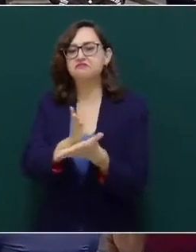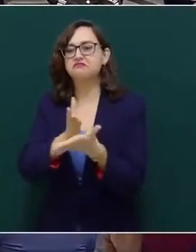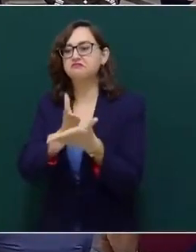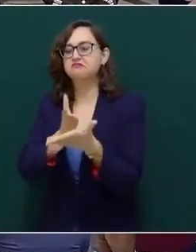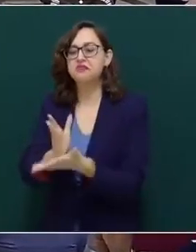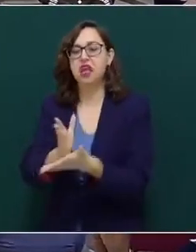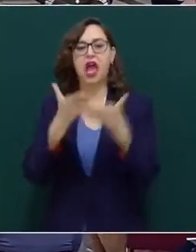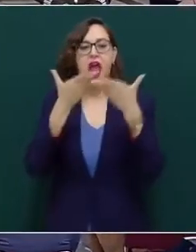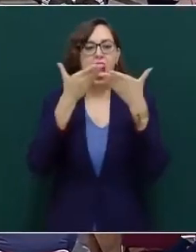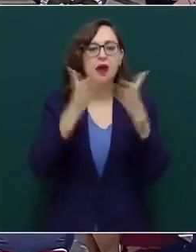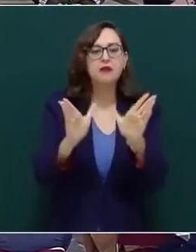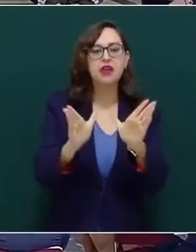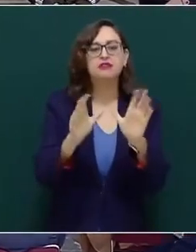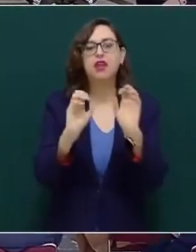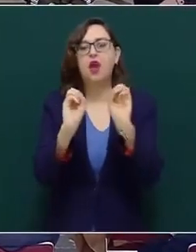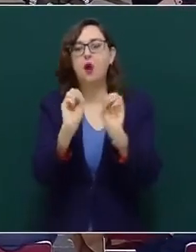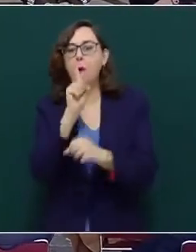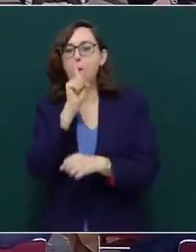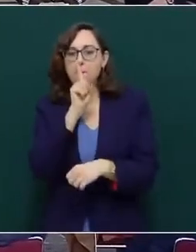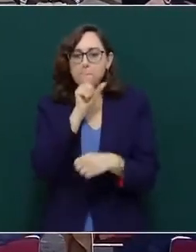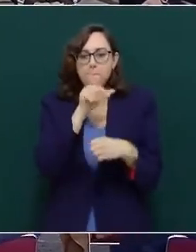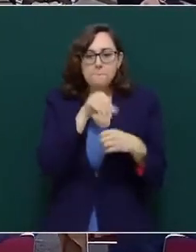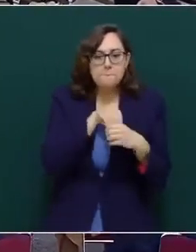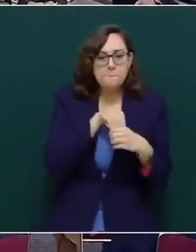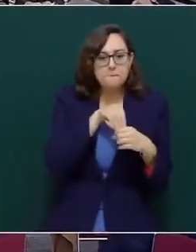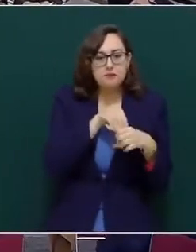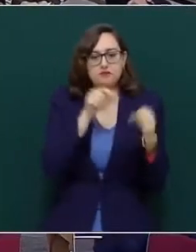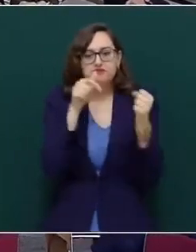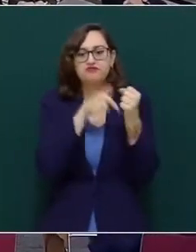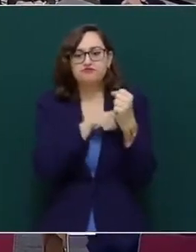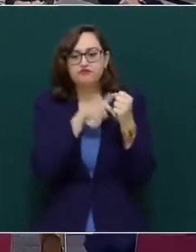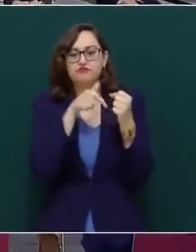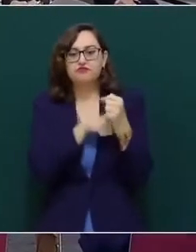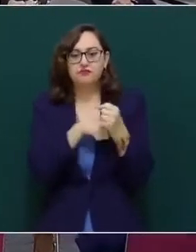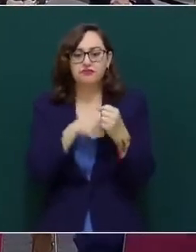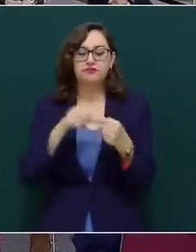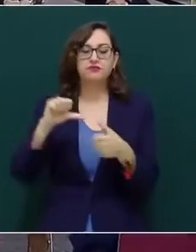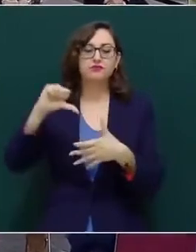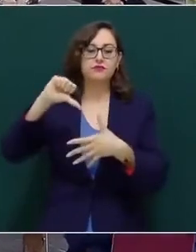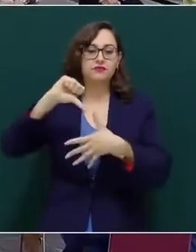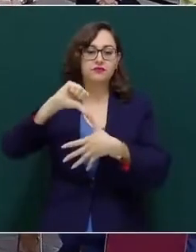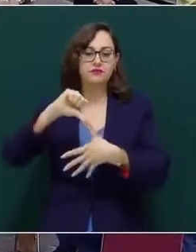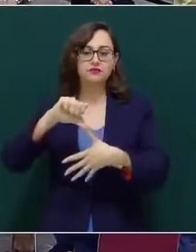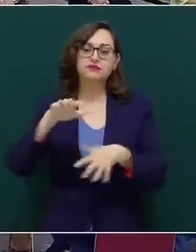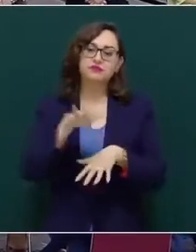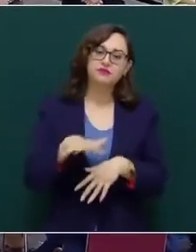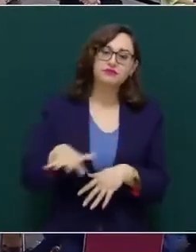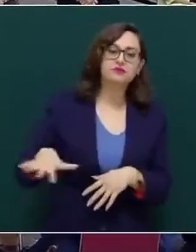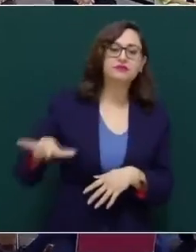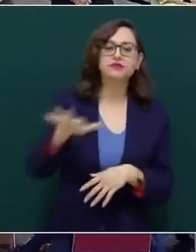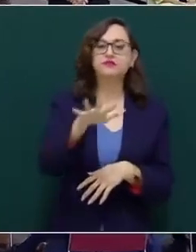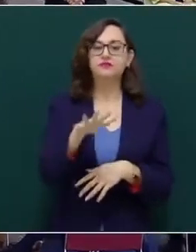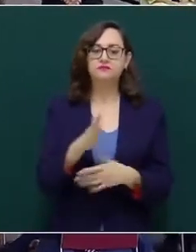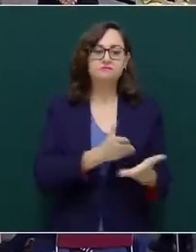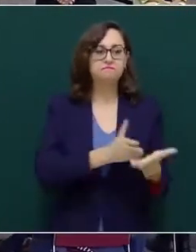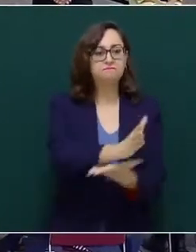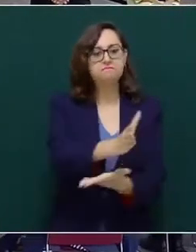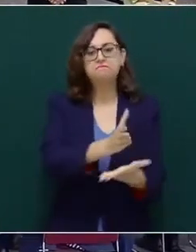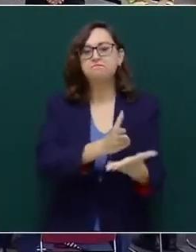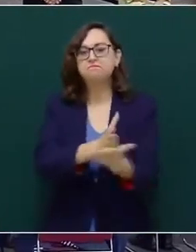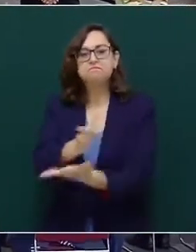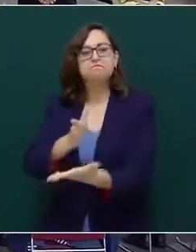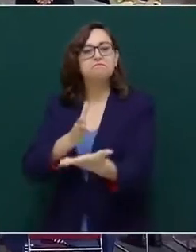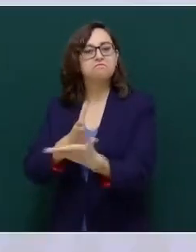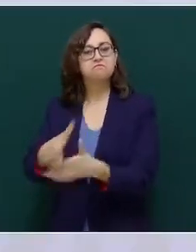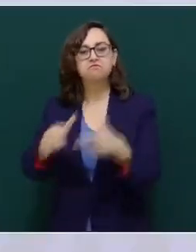los países independientes situados al sur del río Bravo. La influencia de la